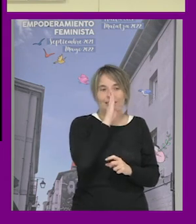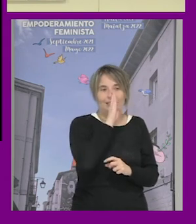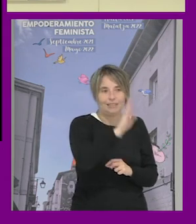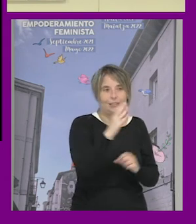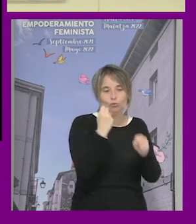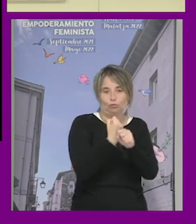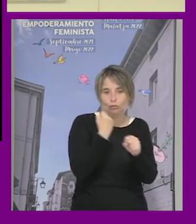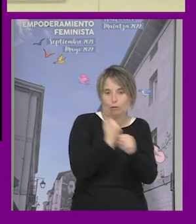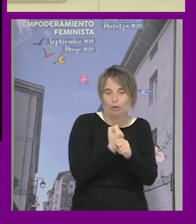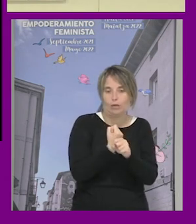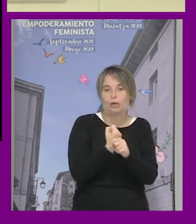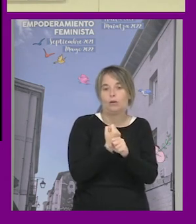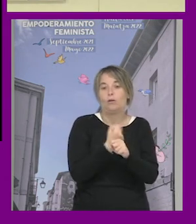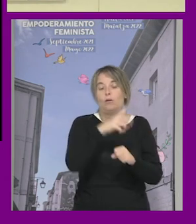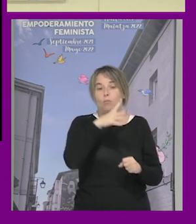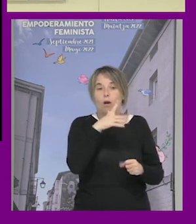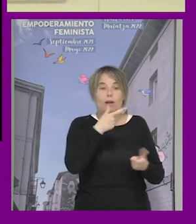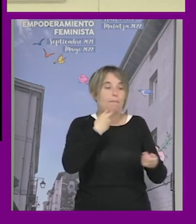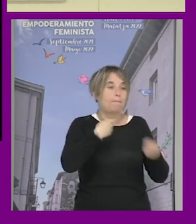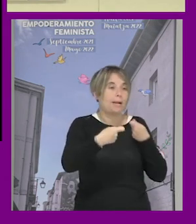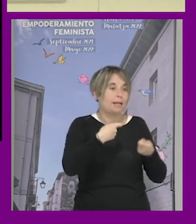empleabilidad porque estamos en un mercado